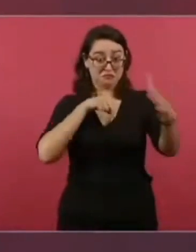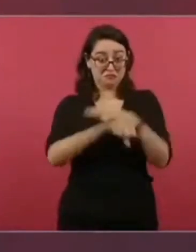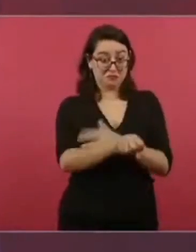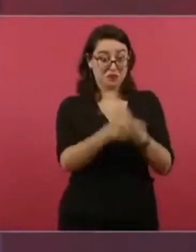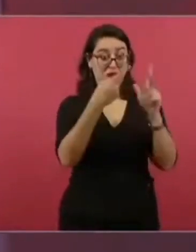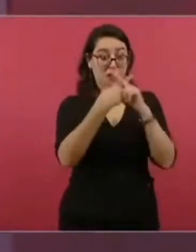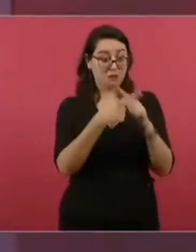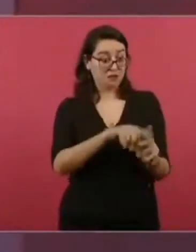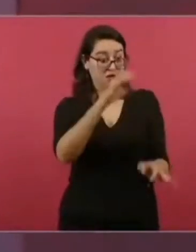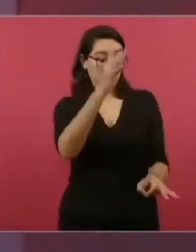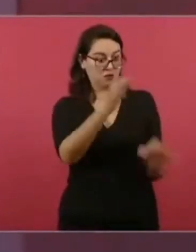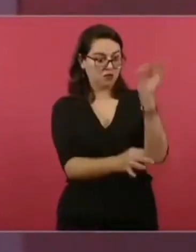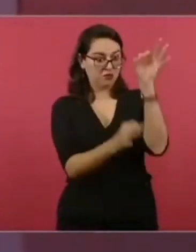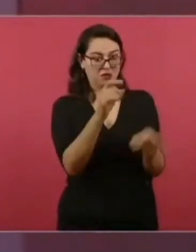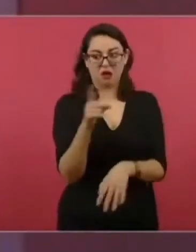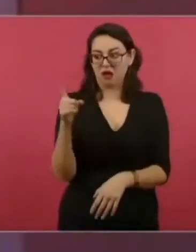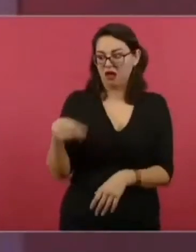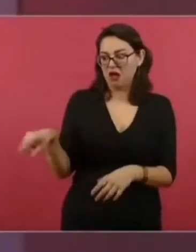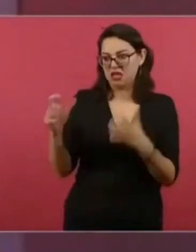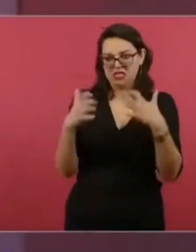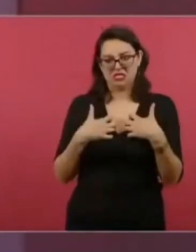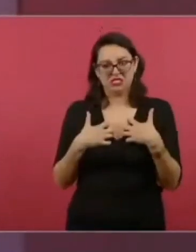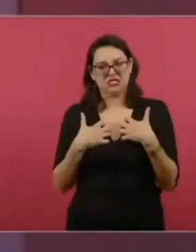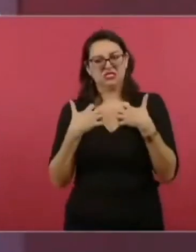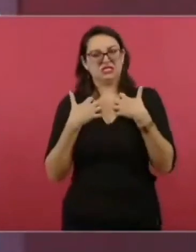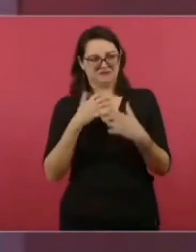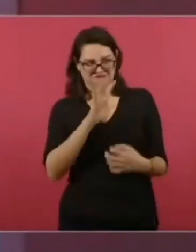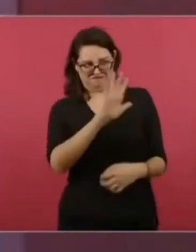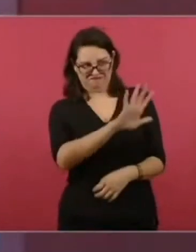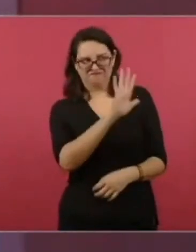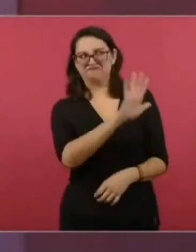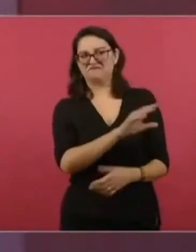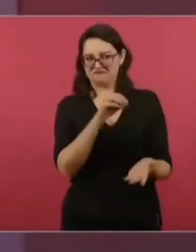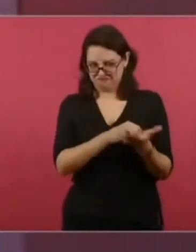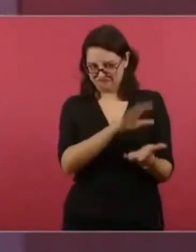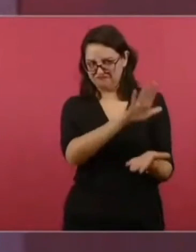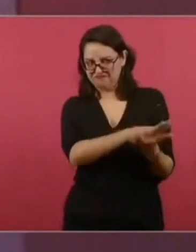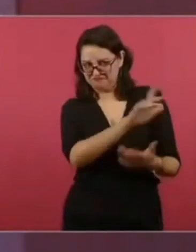a ceder y nos van a sacar a los